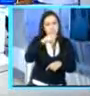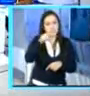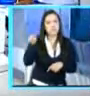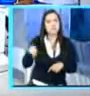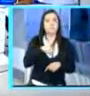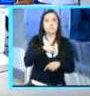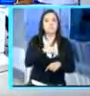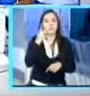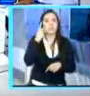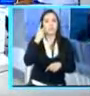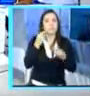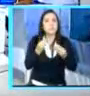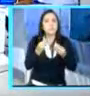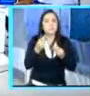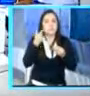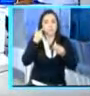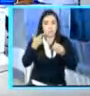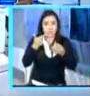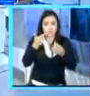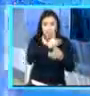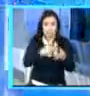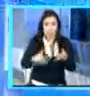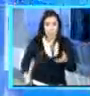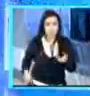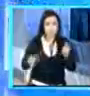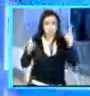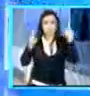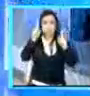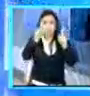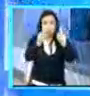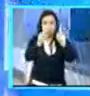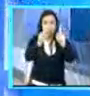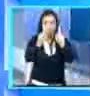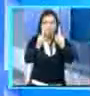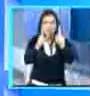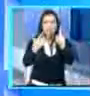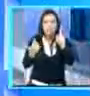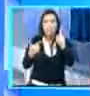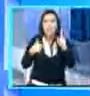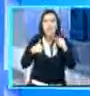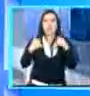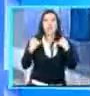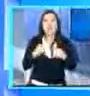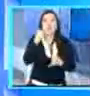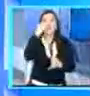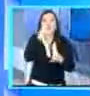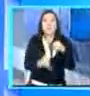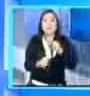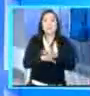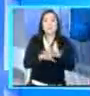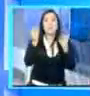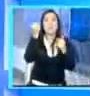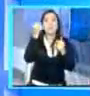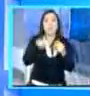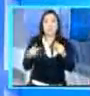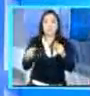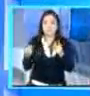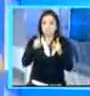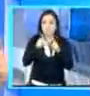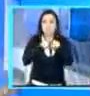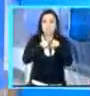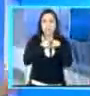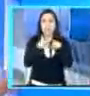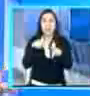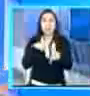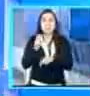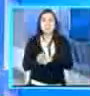dos candidatos que ahora están disputando la presidencia, como que era su carta a jugar, ¿verdad? Sí, reestructurar la SAT, porque sabían que era lo que